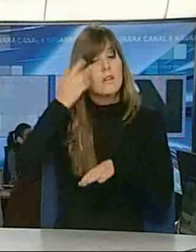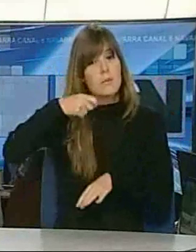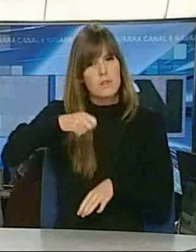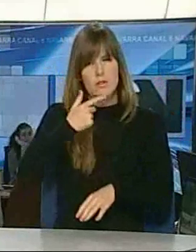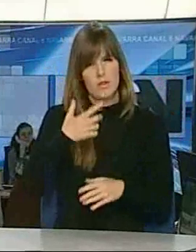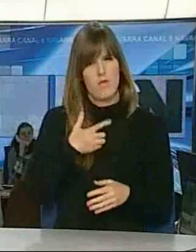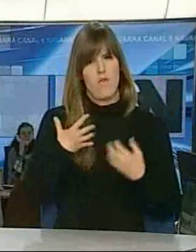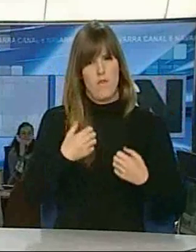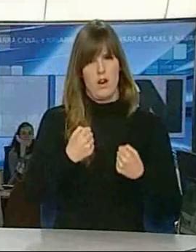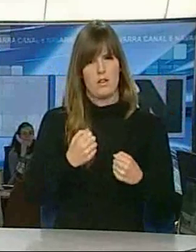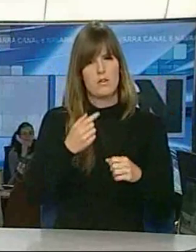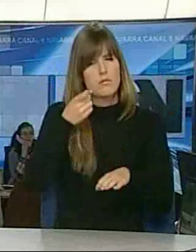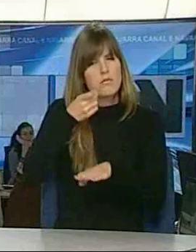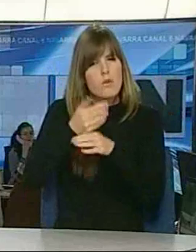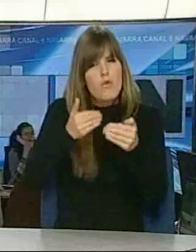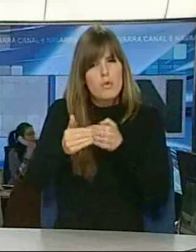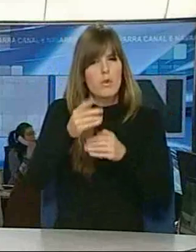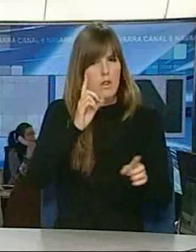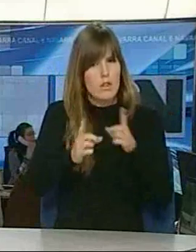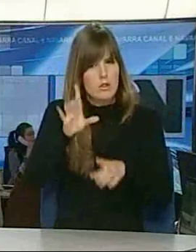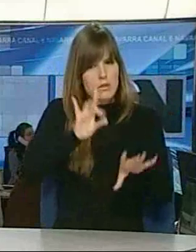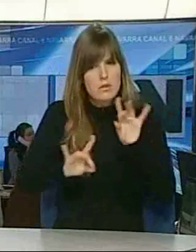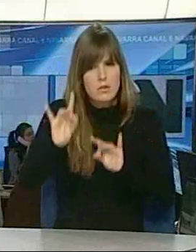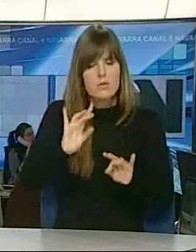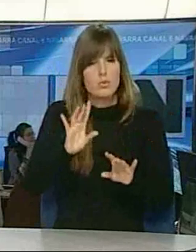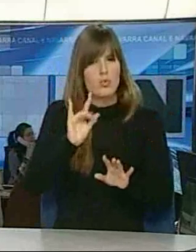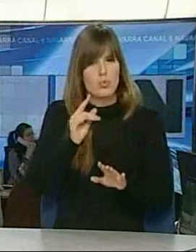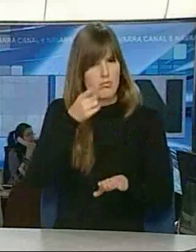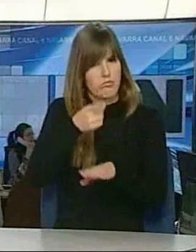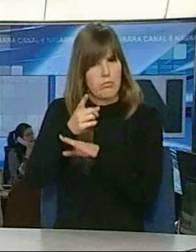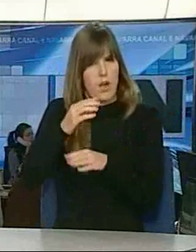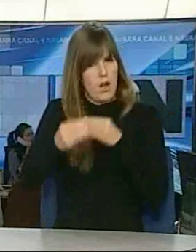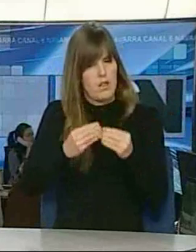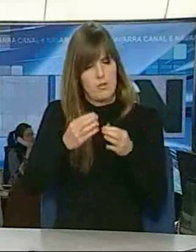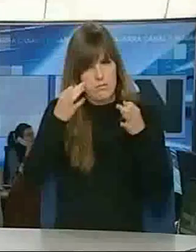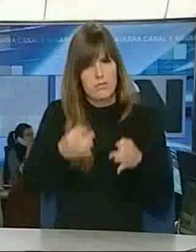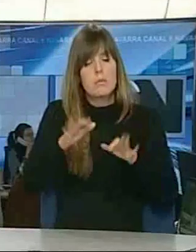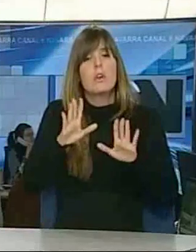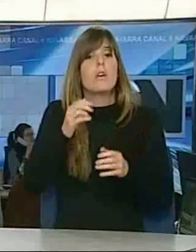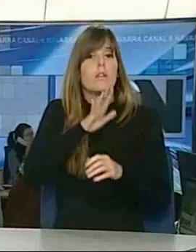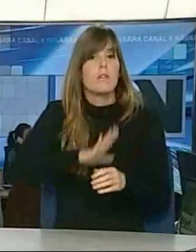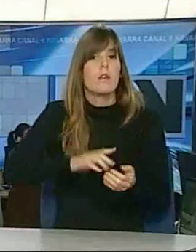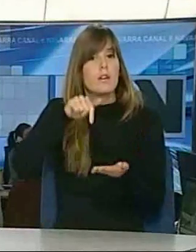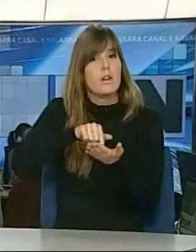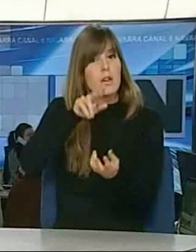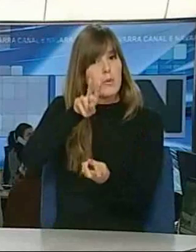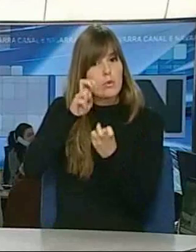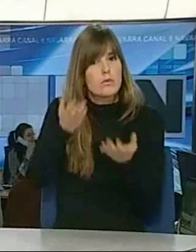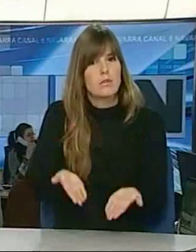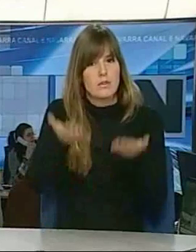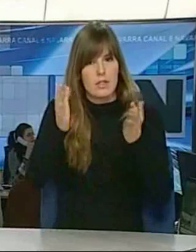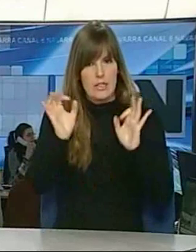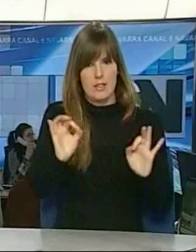faltar para tomar las decisiones que sean necesarias, aunque de momento descarta subir los impuestos. Y en relación con impuestos